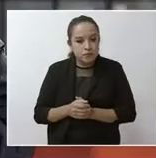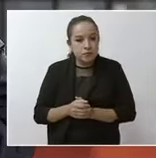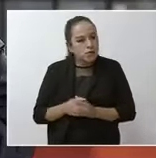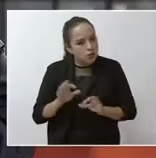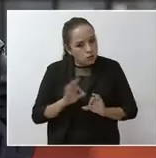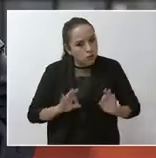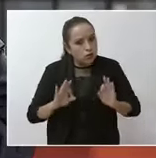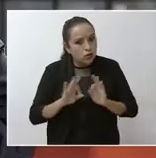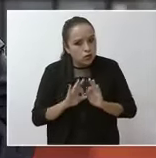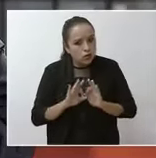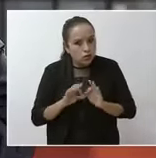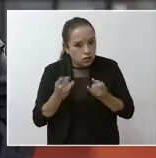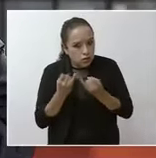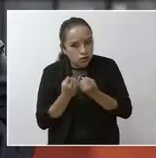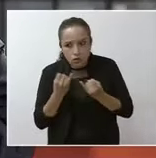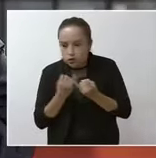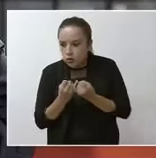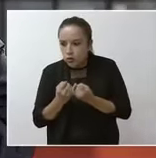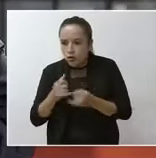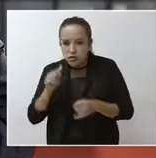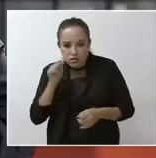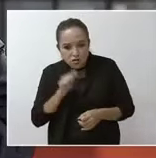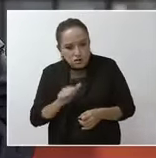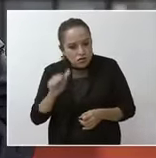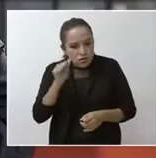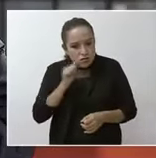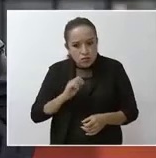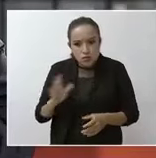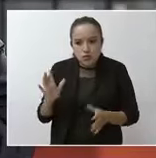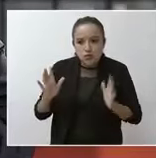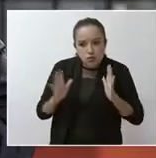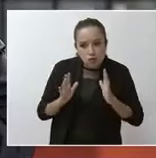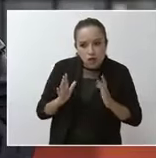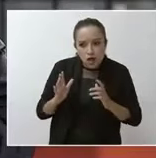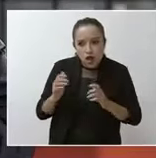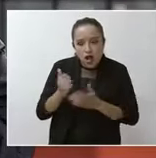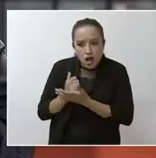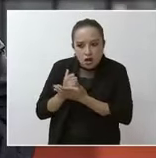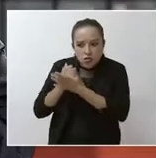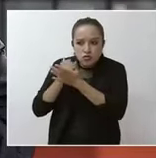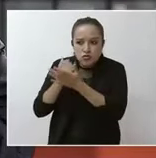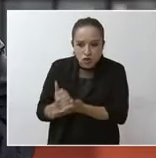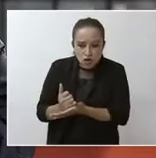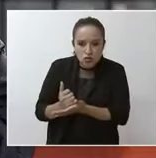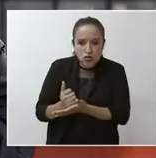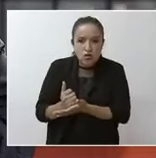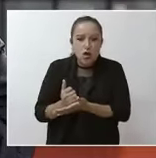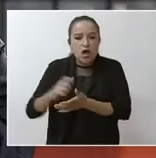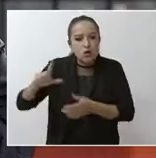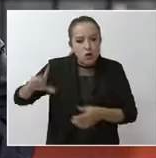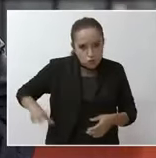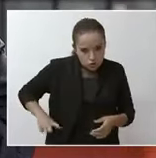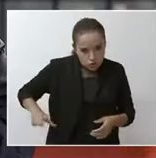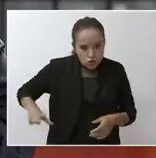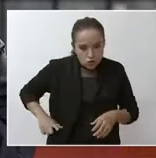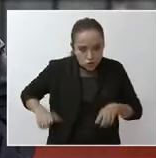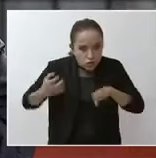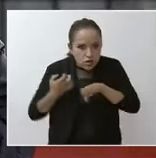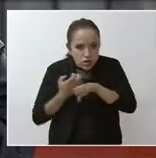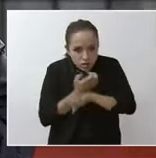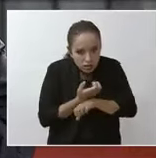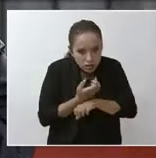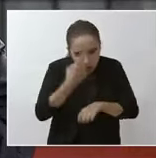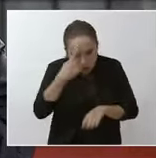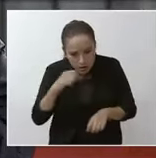hemos mantenido una cercana colaboración y coordinación con las autoridades estatales para evaluar los